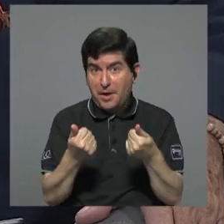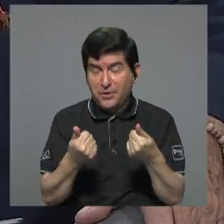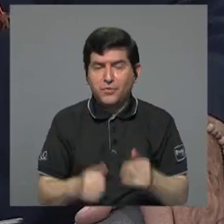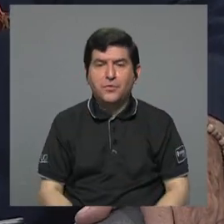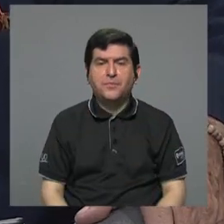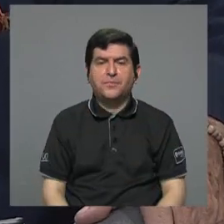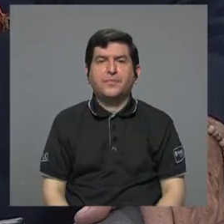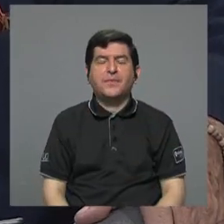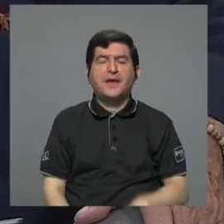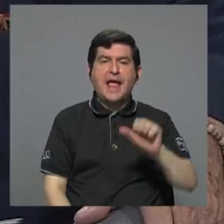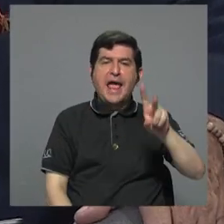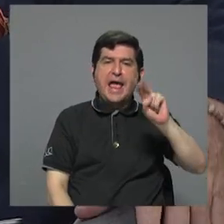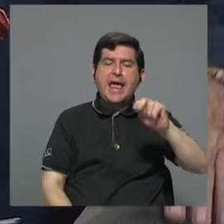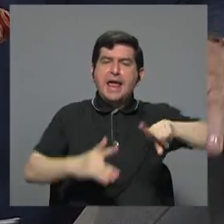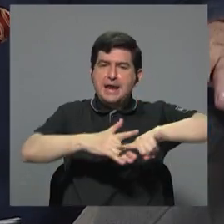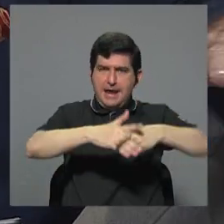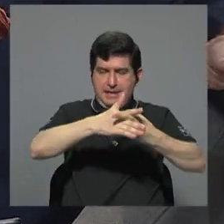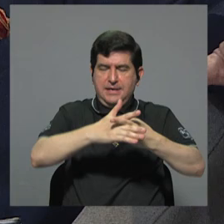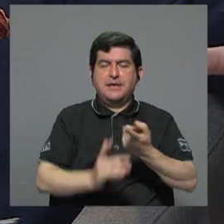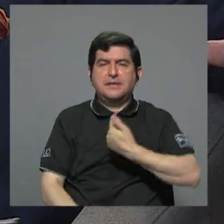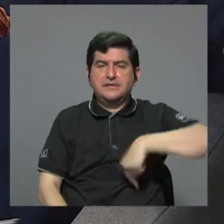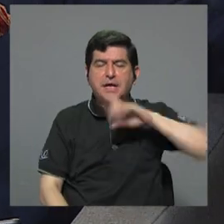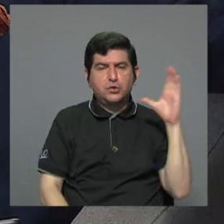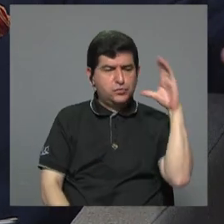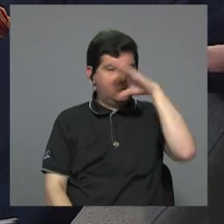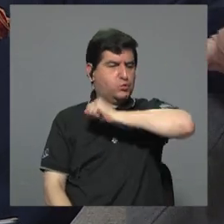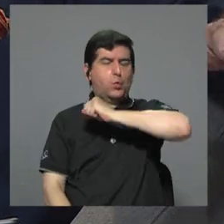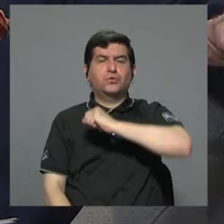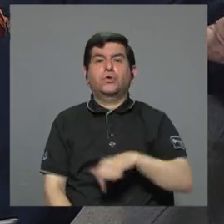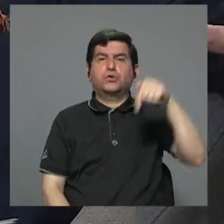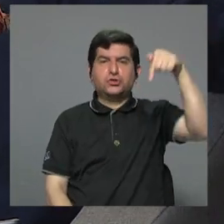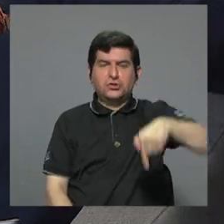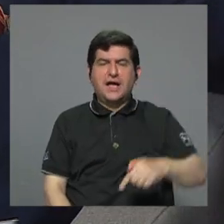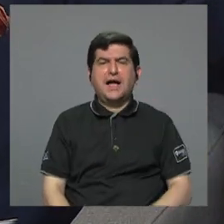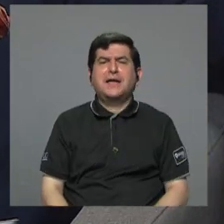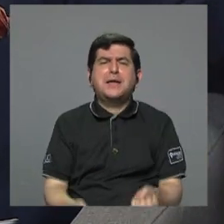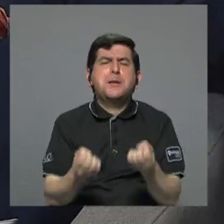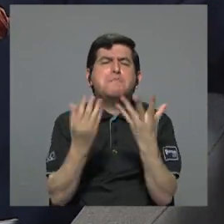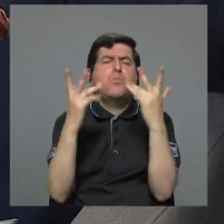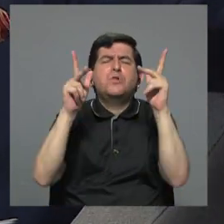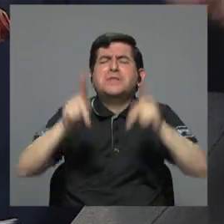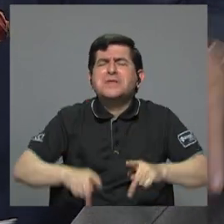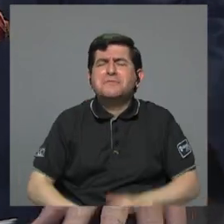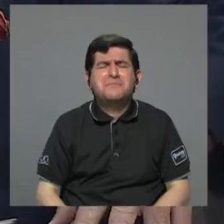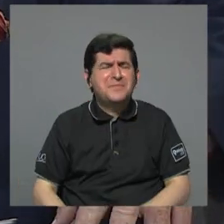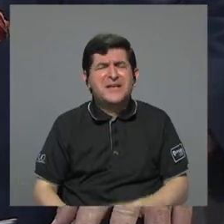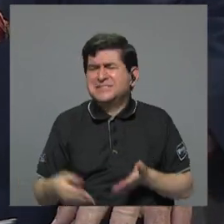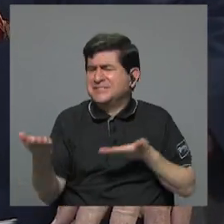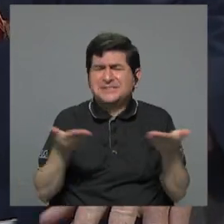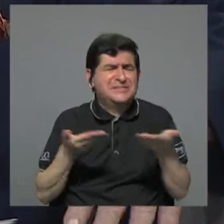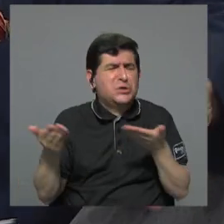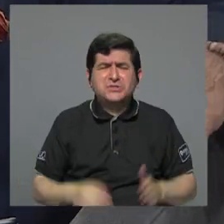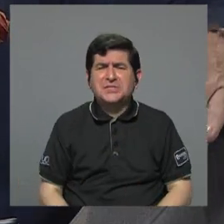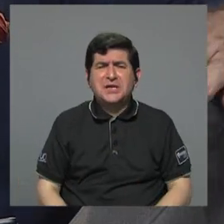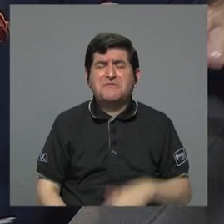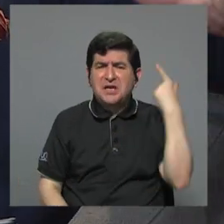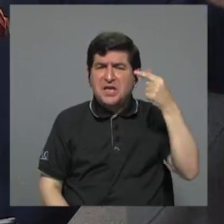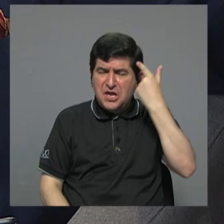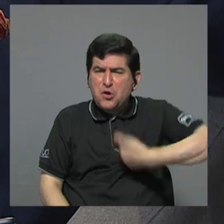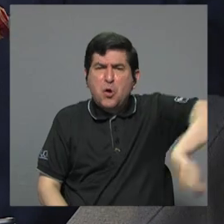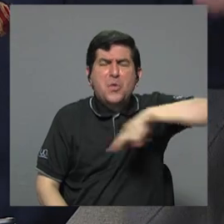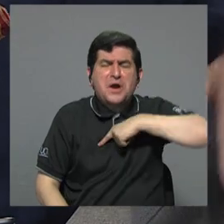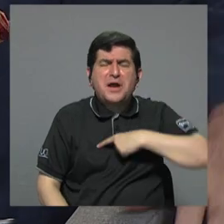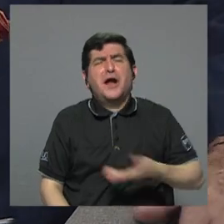encuentro nacional nace porque nos damos cuenta de que aquí hay una manada de inútiles que nos han gobernado hace tiempo mire y que